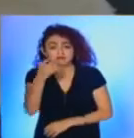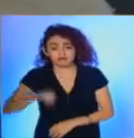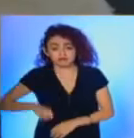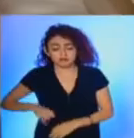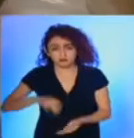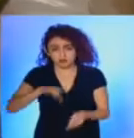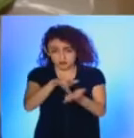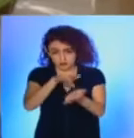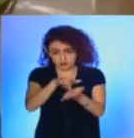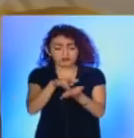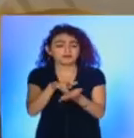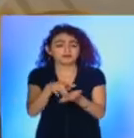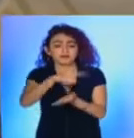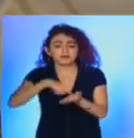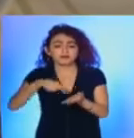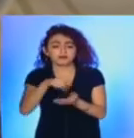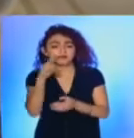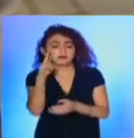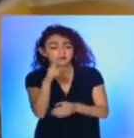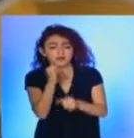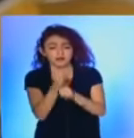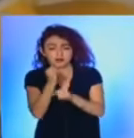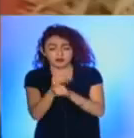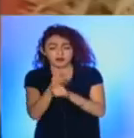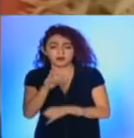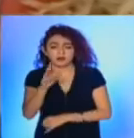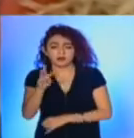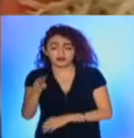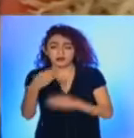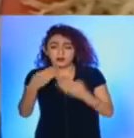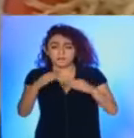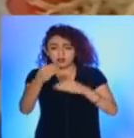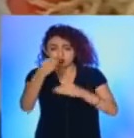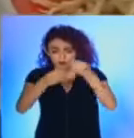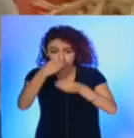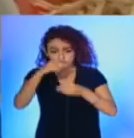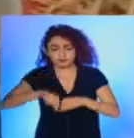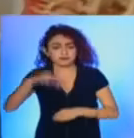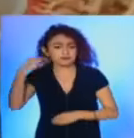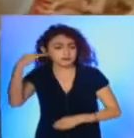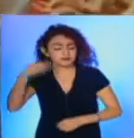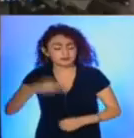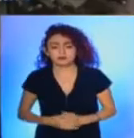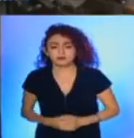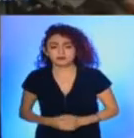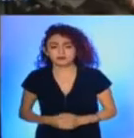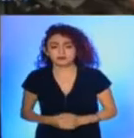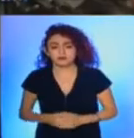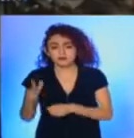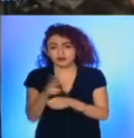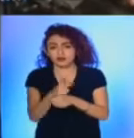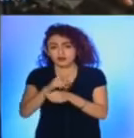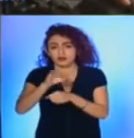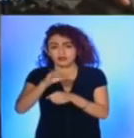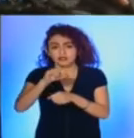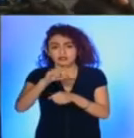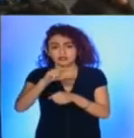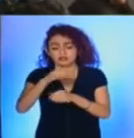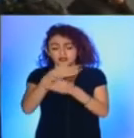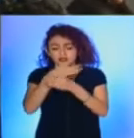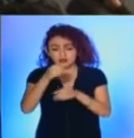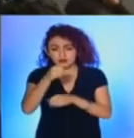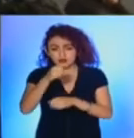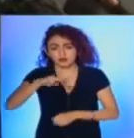está interesado en participar, consultar la página oficial del Banco de Alimentos de Morelia. Con imágenes de Francisco,